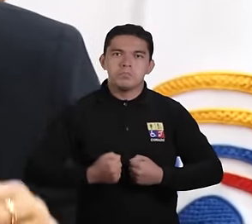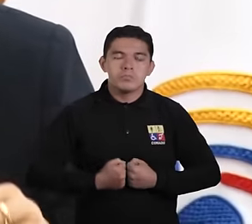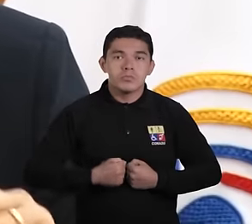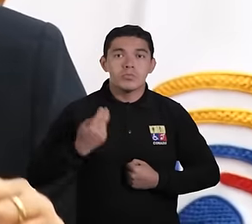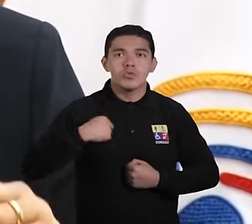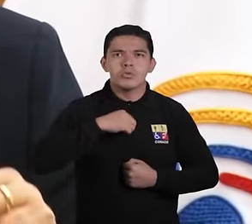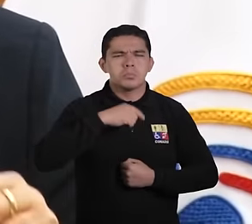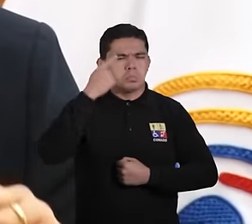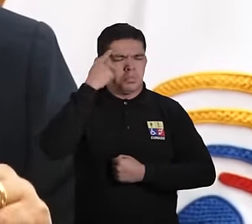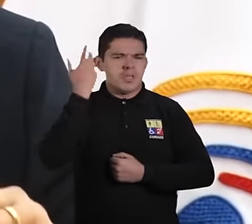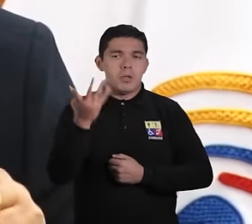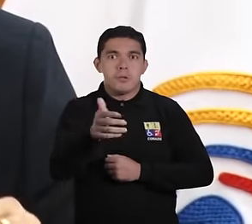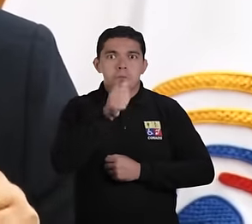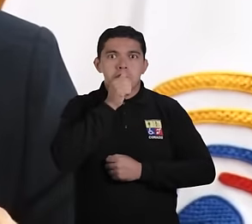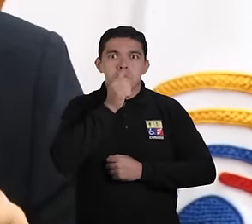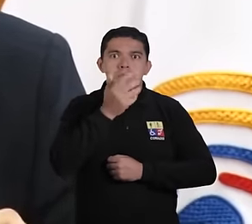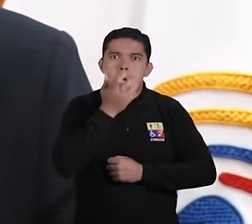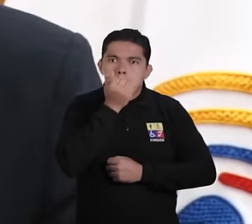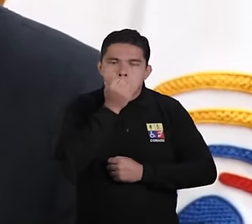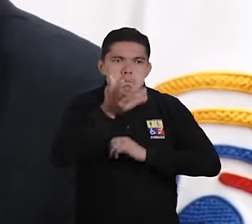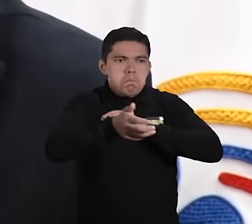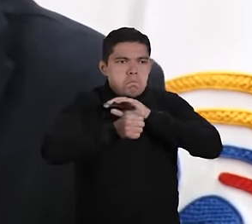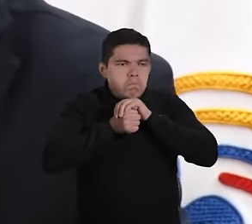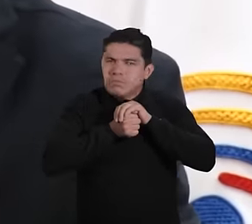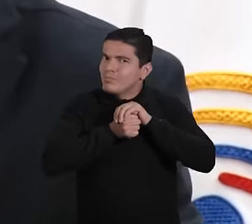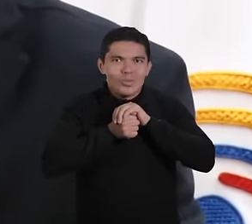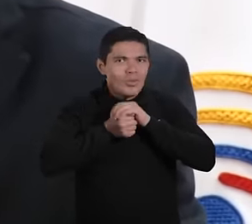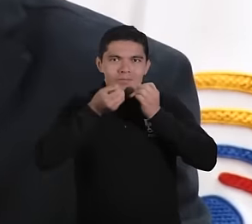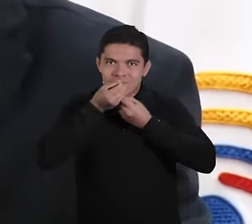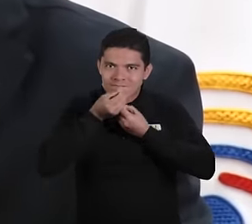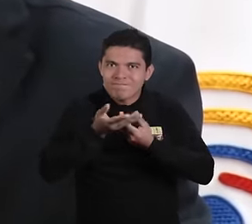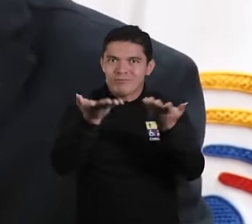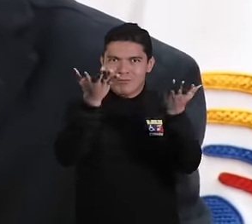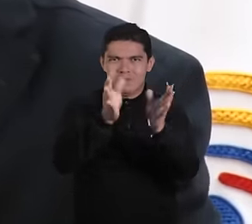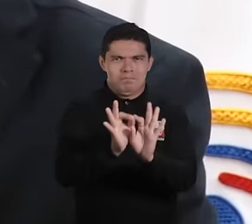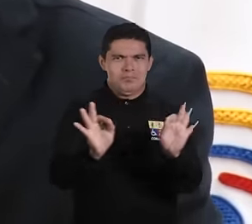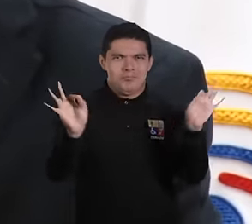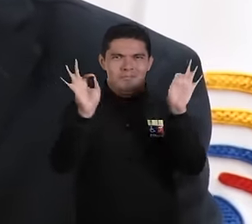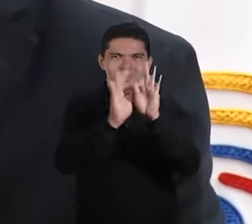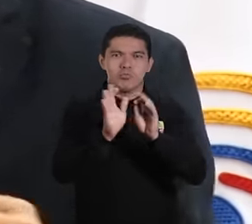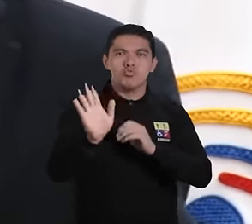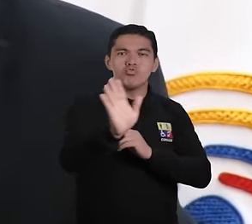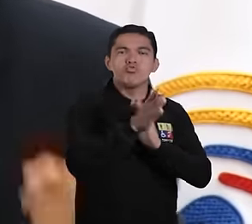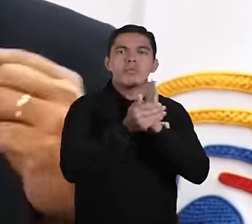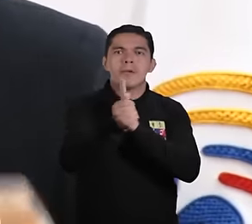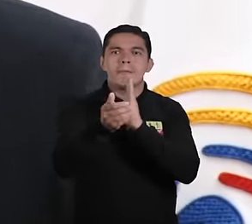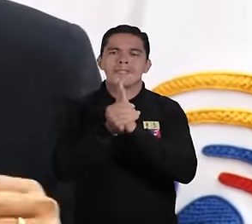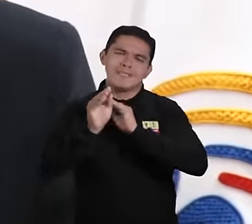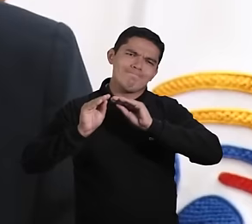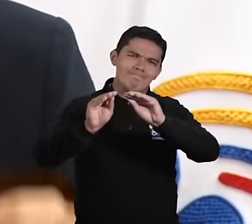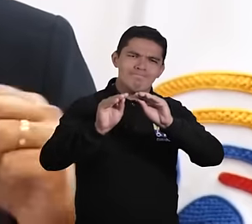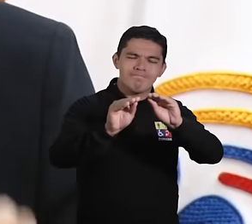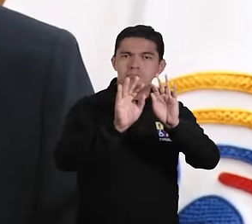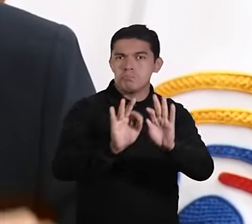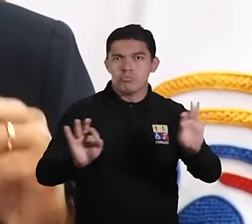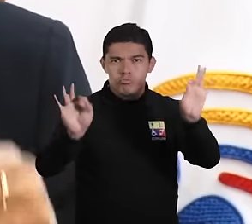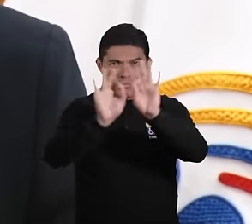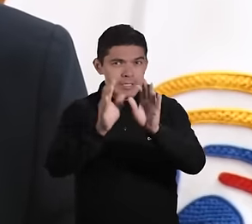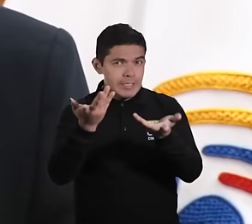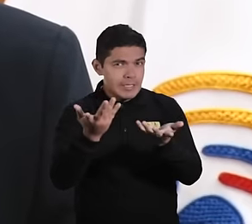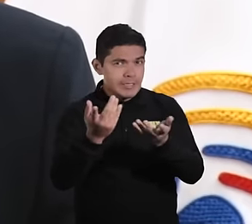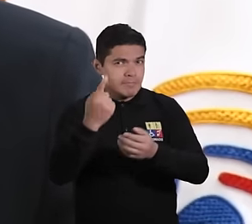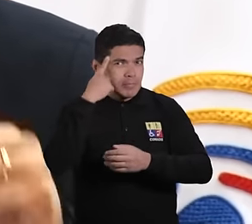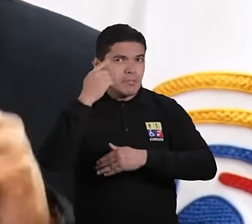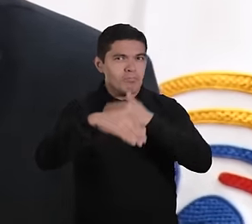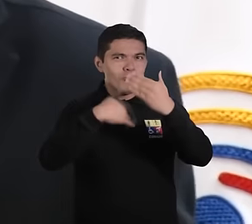No entendemos un proceso electoral a puertas cerradas, no creemos en un proceso electoral a puertas cerradas, creemos que un proceso electoral tiene que